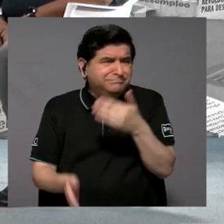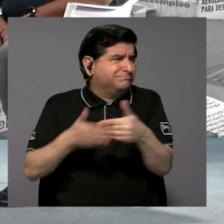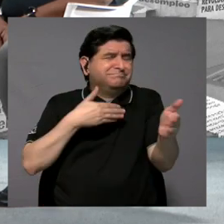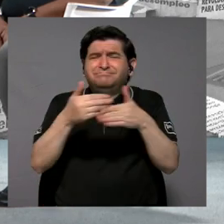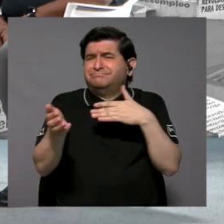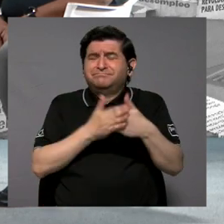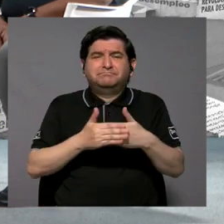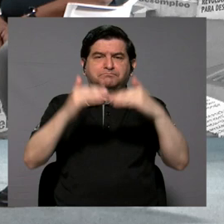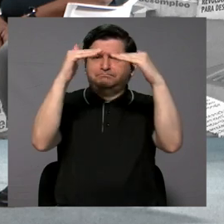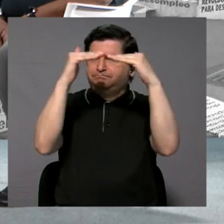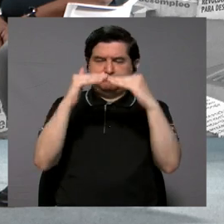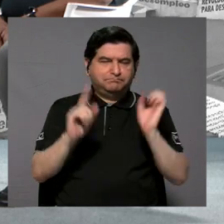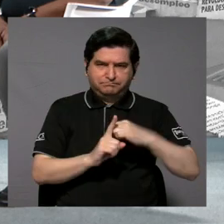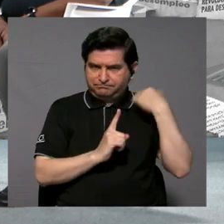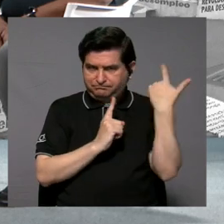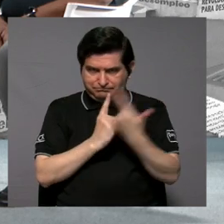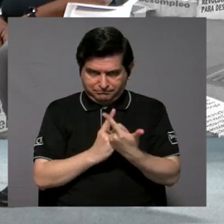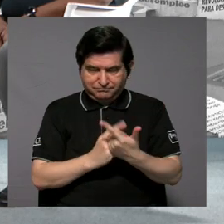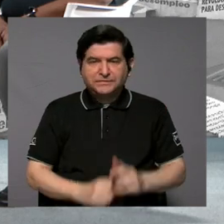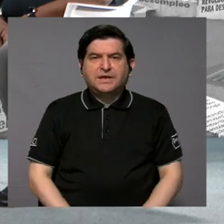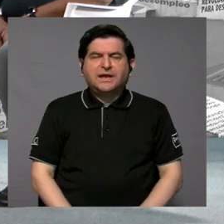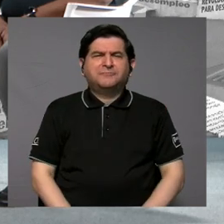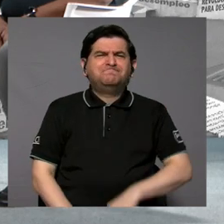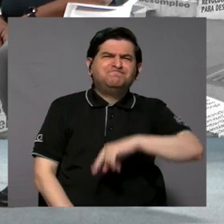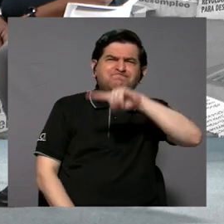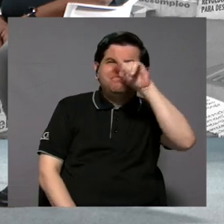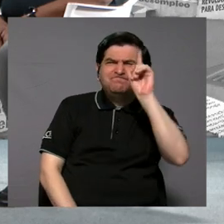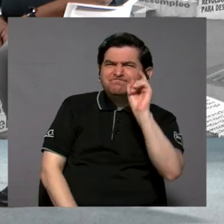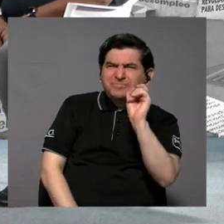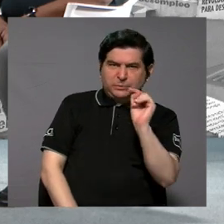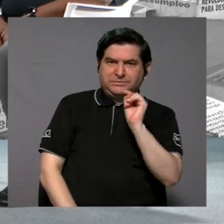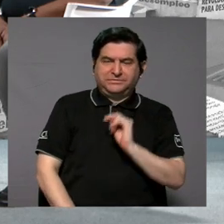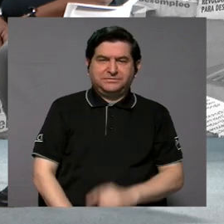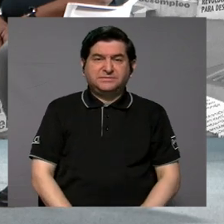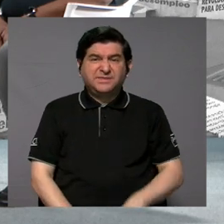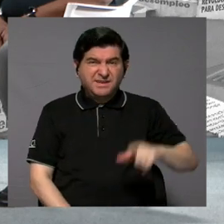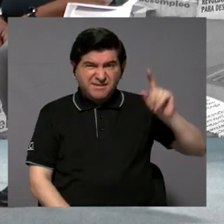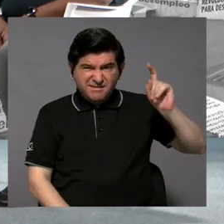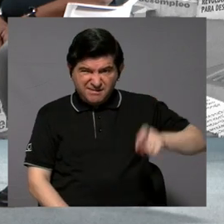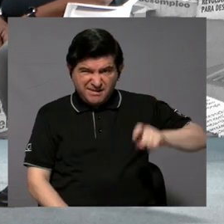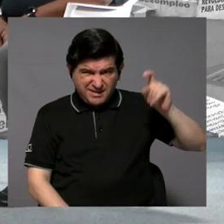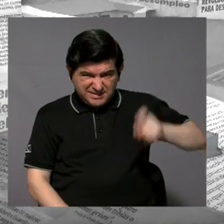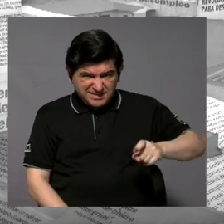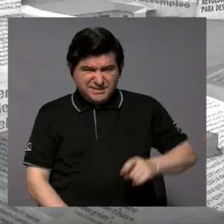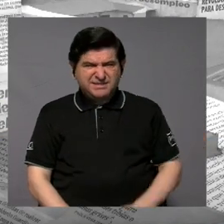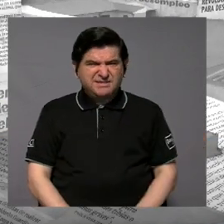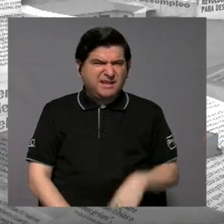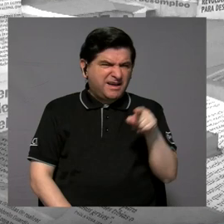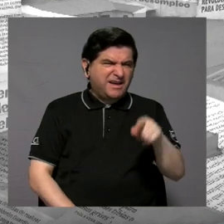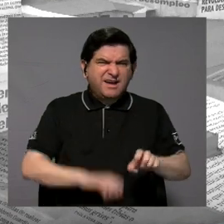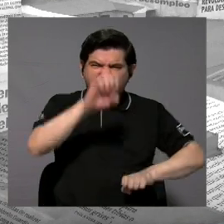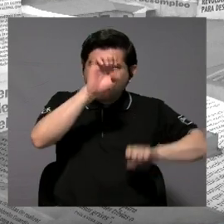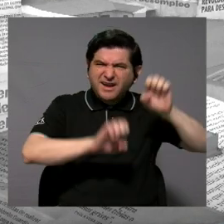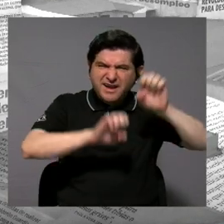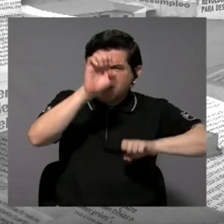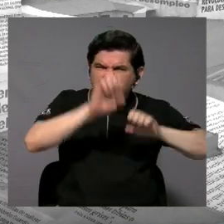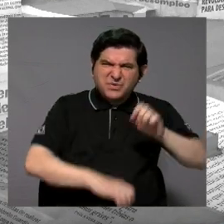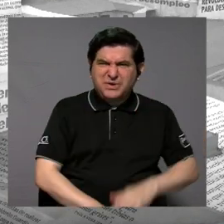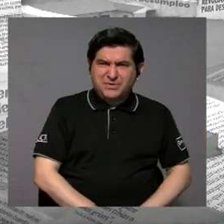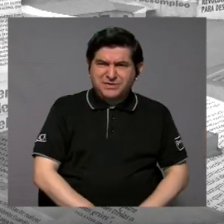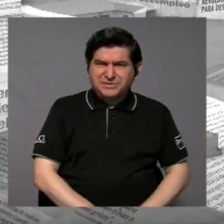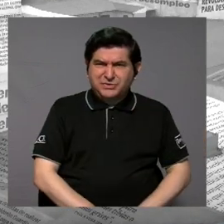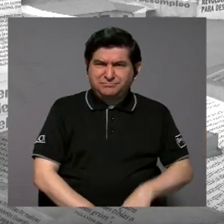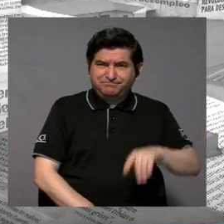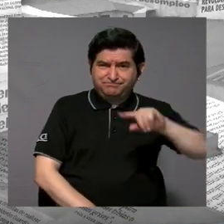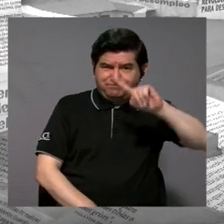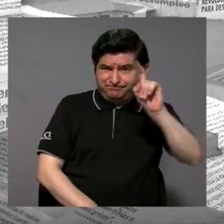importa el estrato social, se han preguntado de si es necesario las evaluaciones. Tal